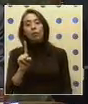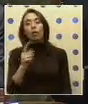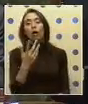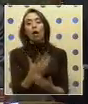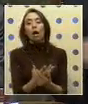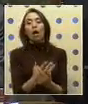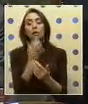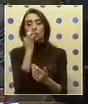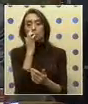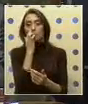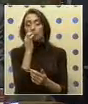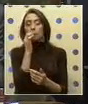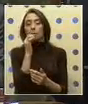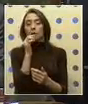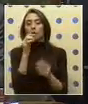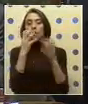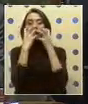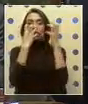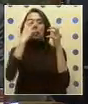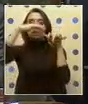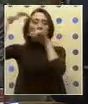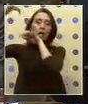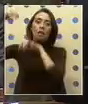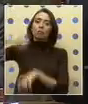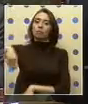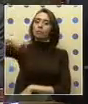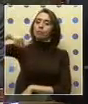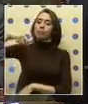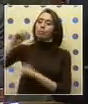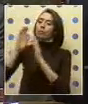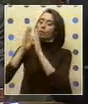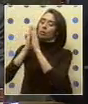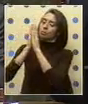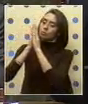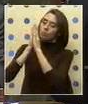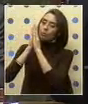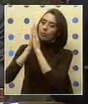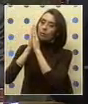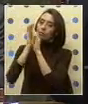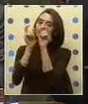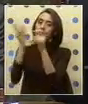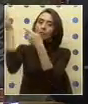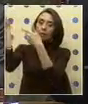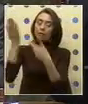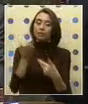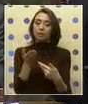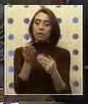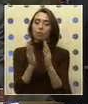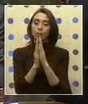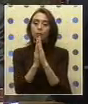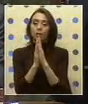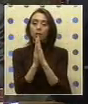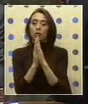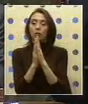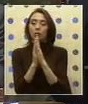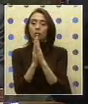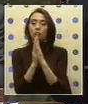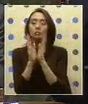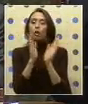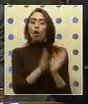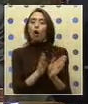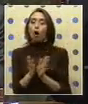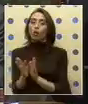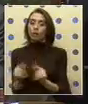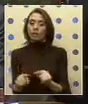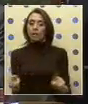muchos... Le ruego a nuestros invitados, por favor, mantener orden